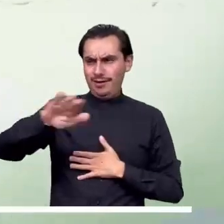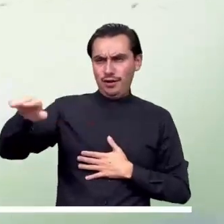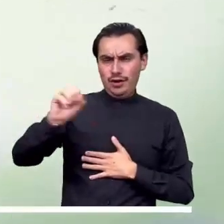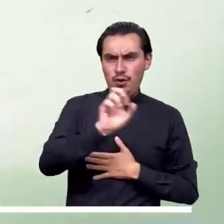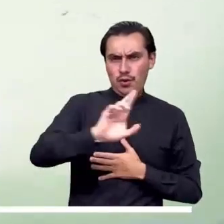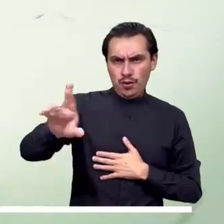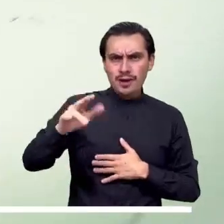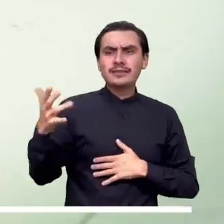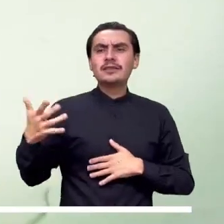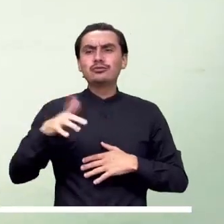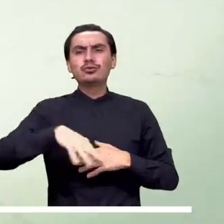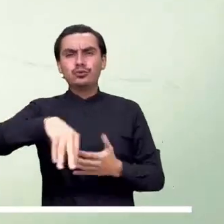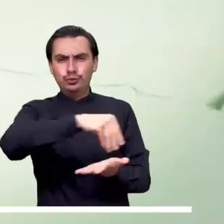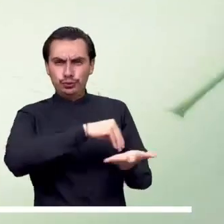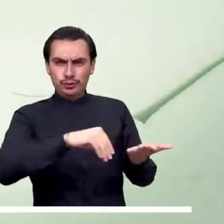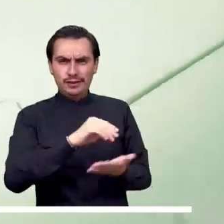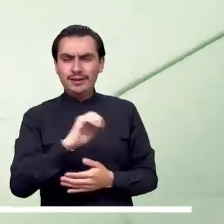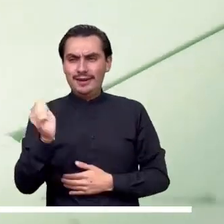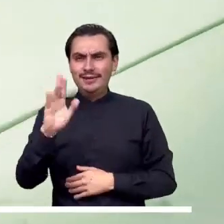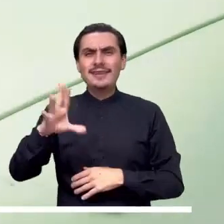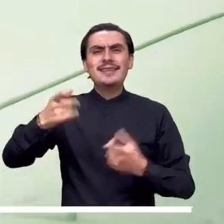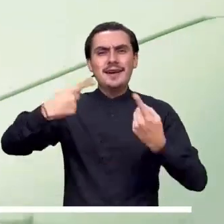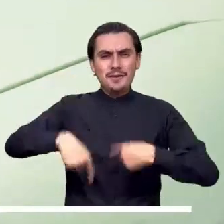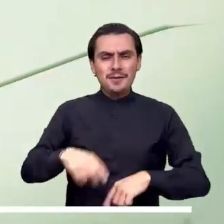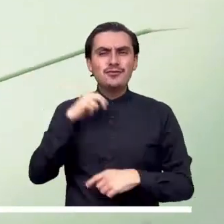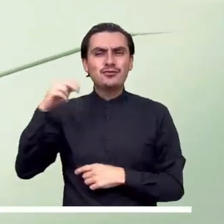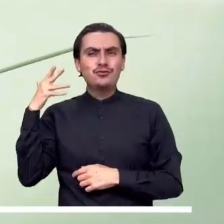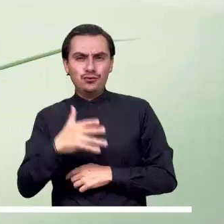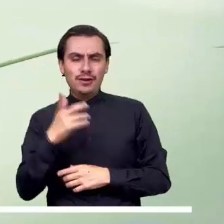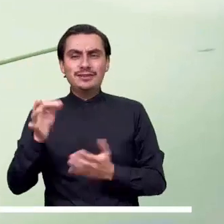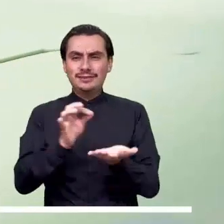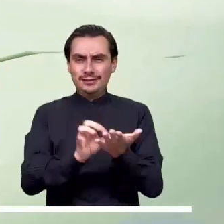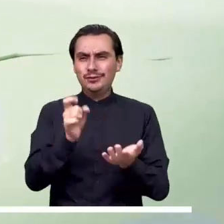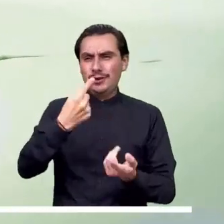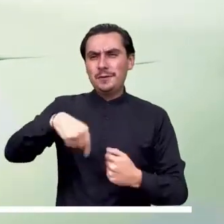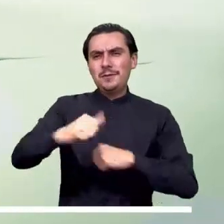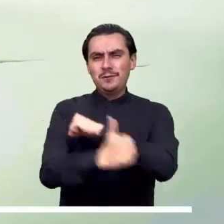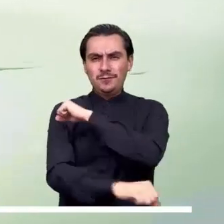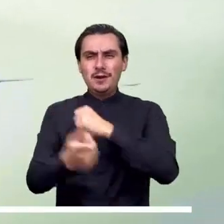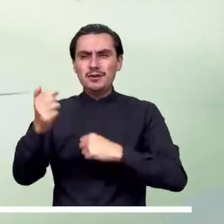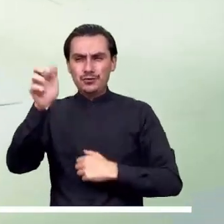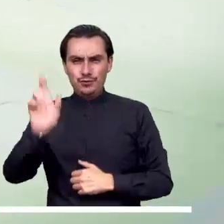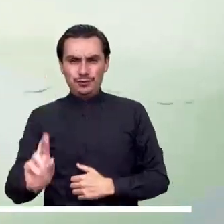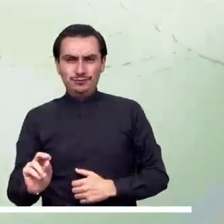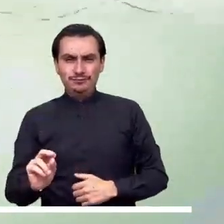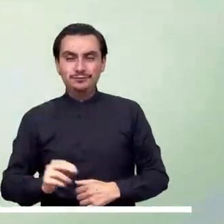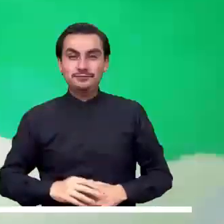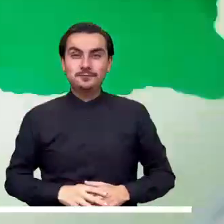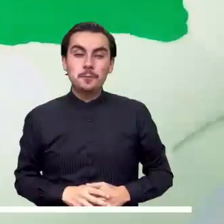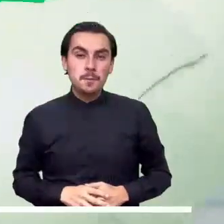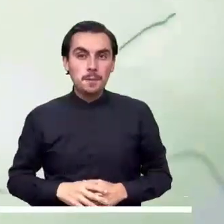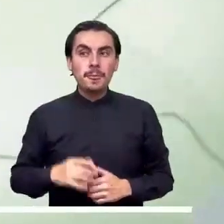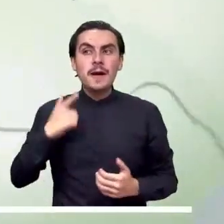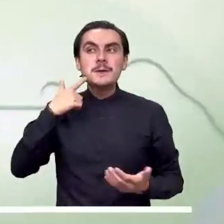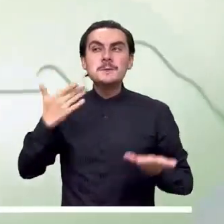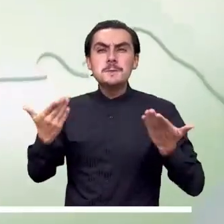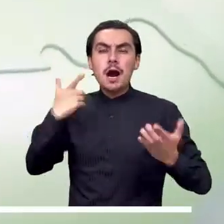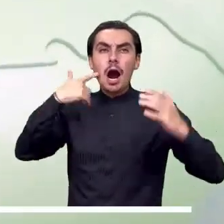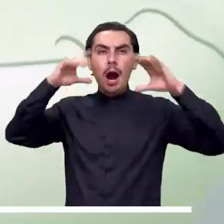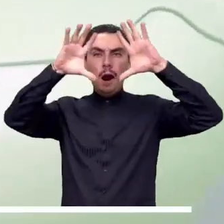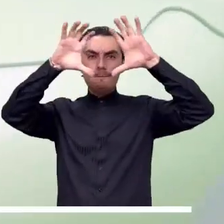noroeste de Antioquia, sur de norte de Santander, este de Santander, centro-oeste de Boyacá y oeste de Risaralda.